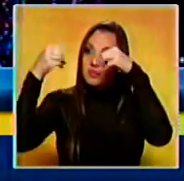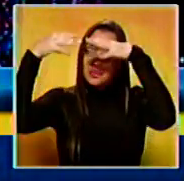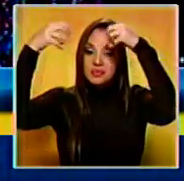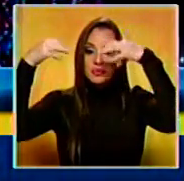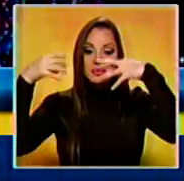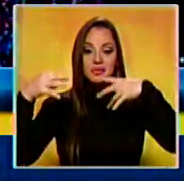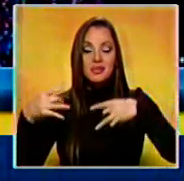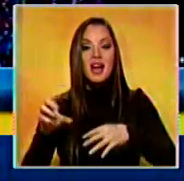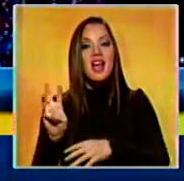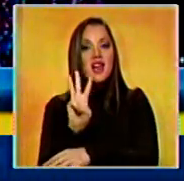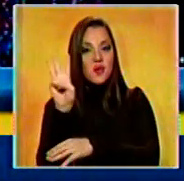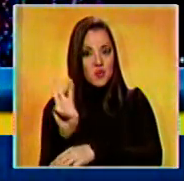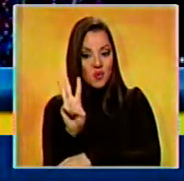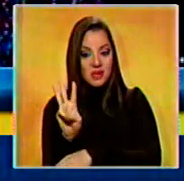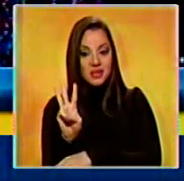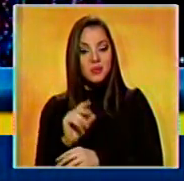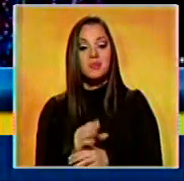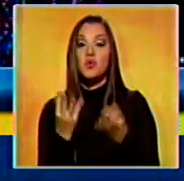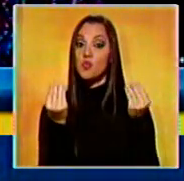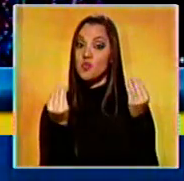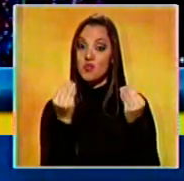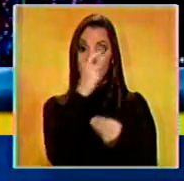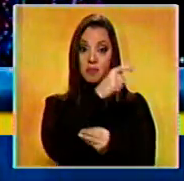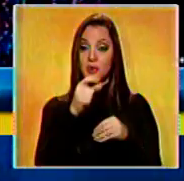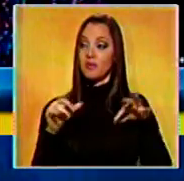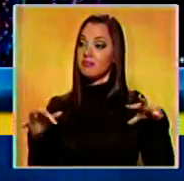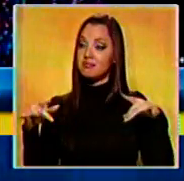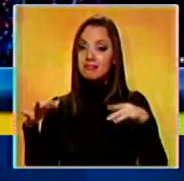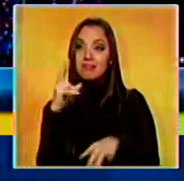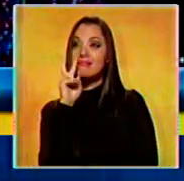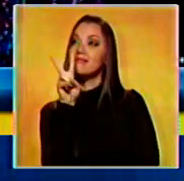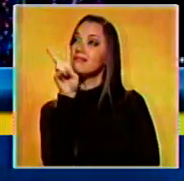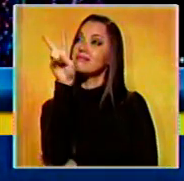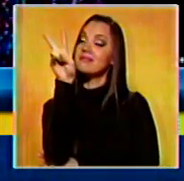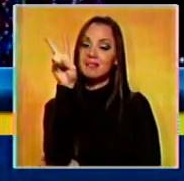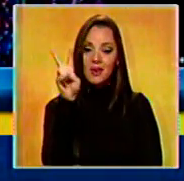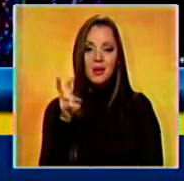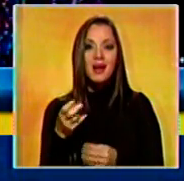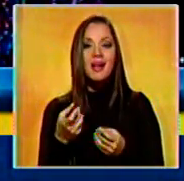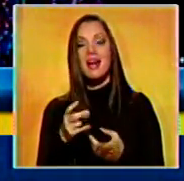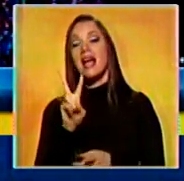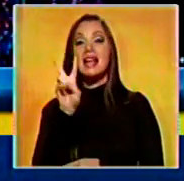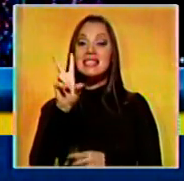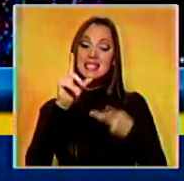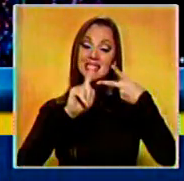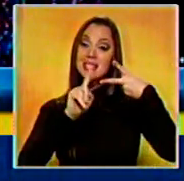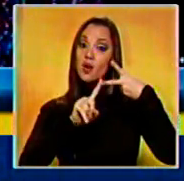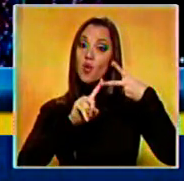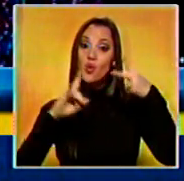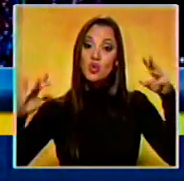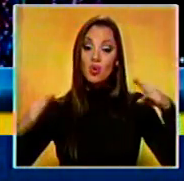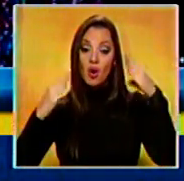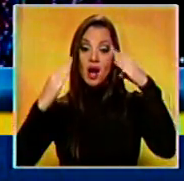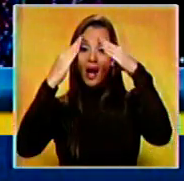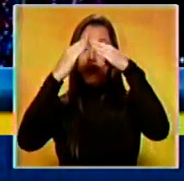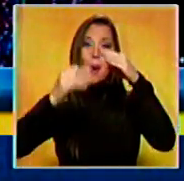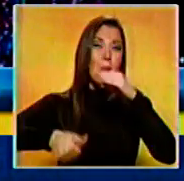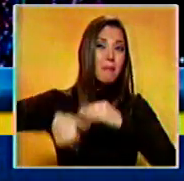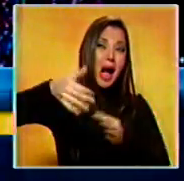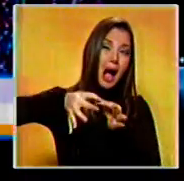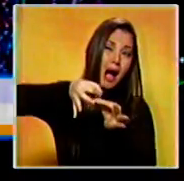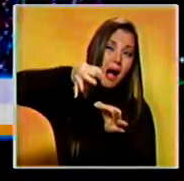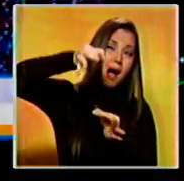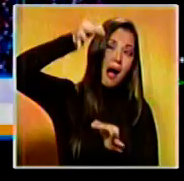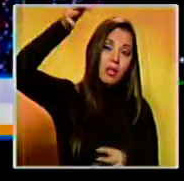Estados Unidos. Cientos de personas se reunieron para el famoso encendido del segundo árbol más alto utilizado para adornar